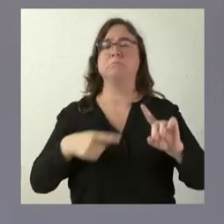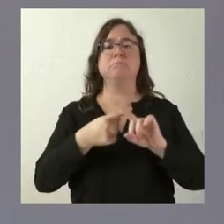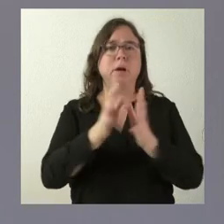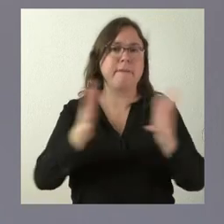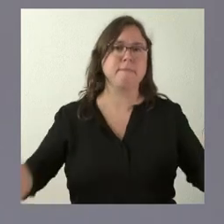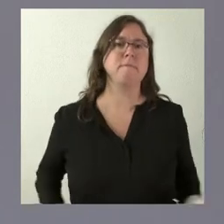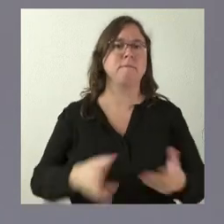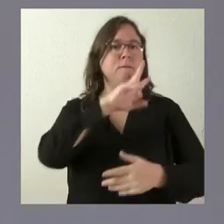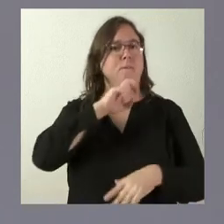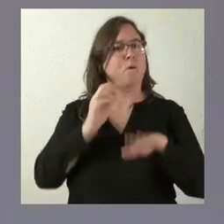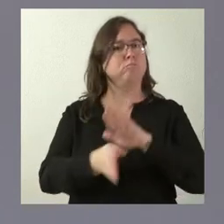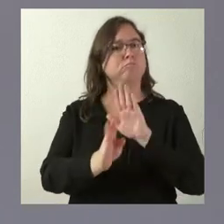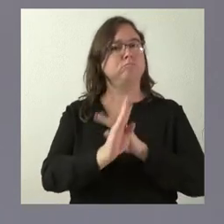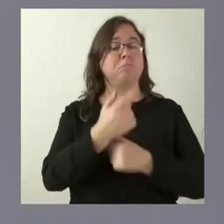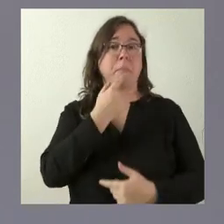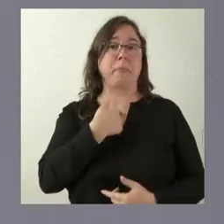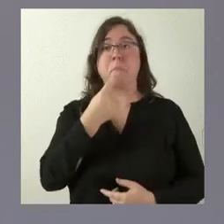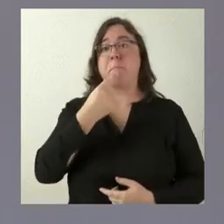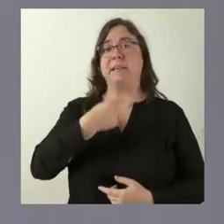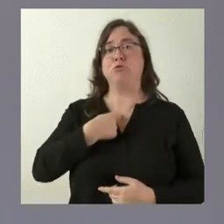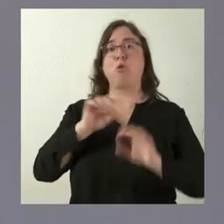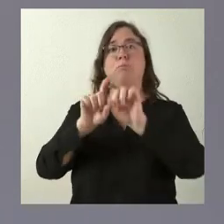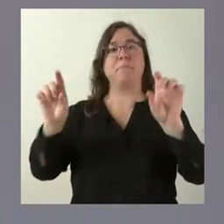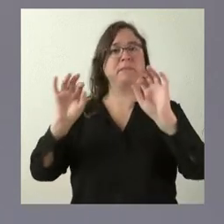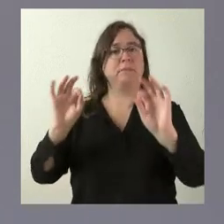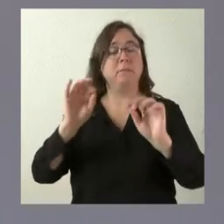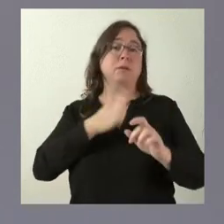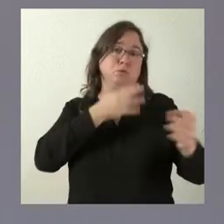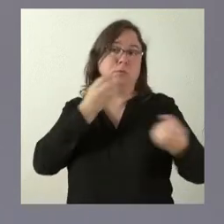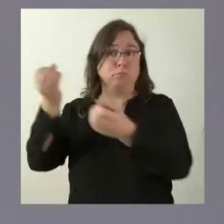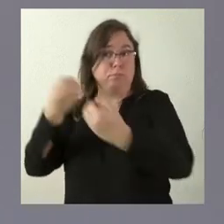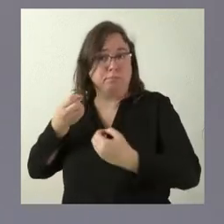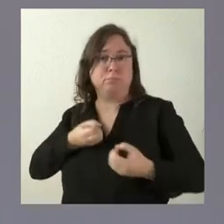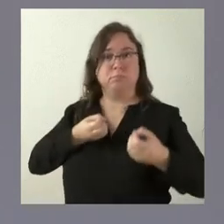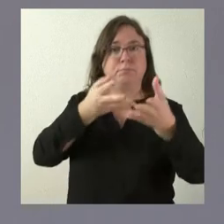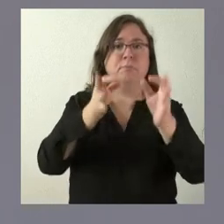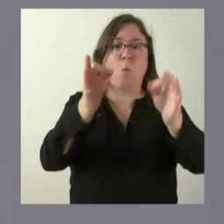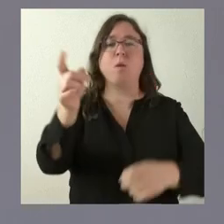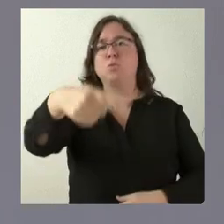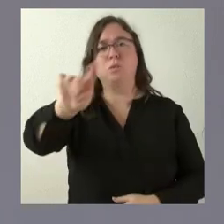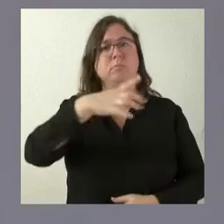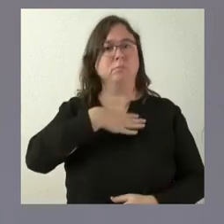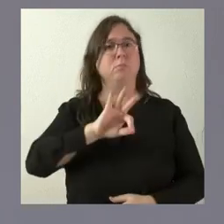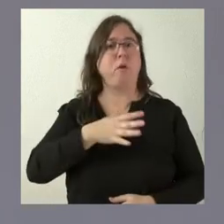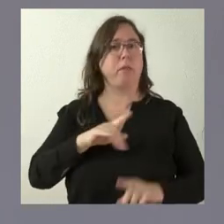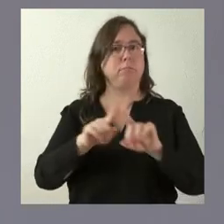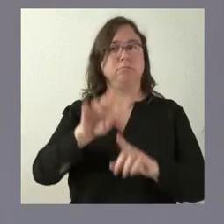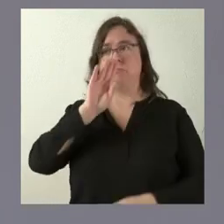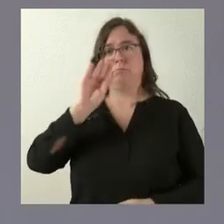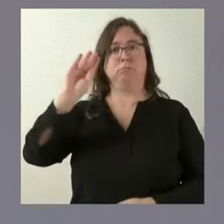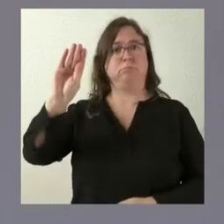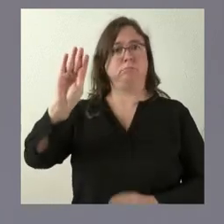seguirlo manteniendo adelante. Eso es lo que nos han transmitido y eso es lo que yo les transmito y, además, ustedes también tienen posibilidad de acceder